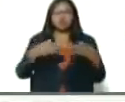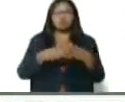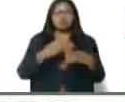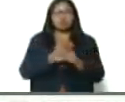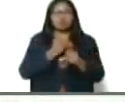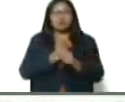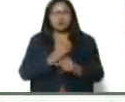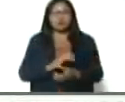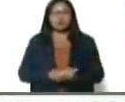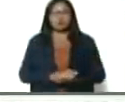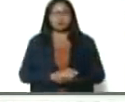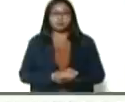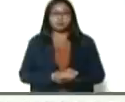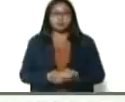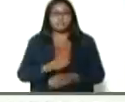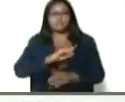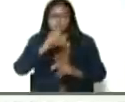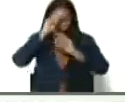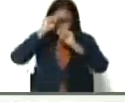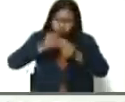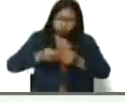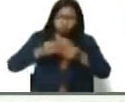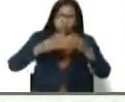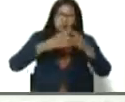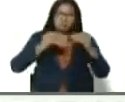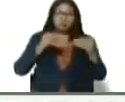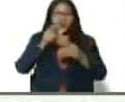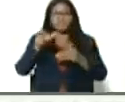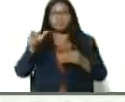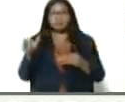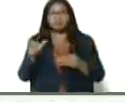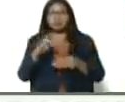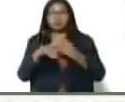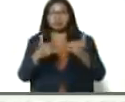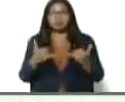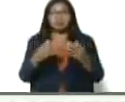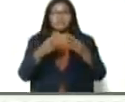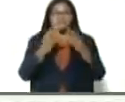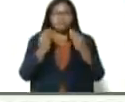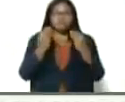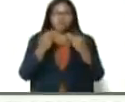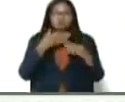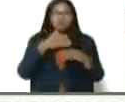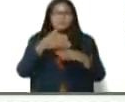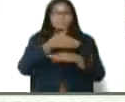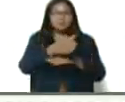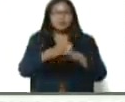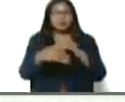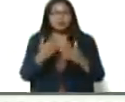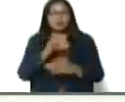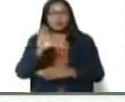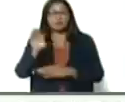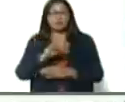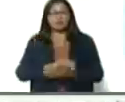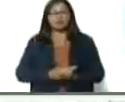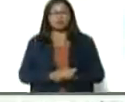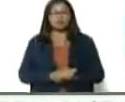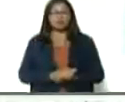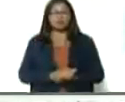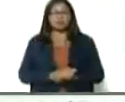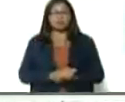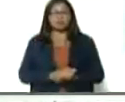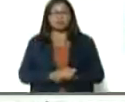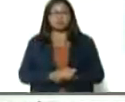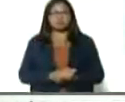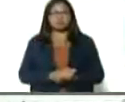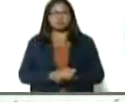porque también, vamos a reconocer, que tenemos, muchas pescas, en el país, el atún,